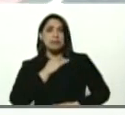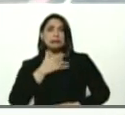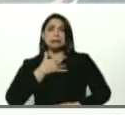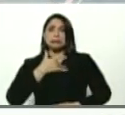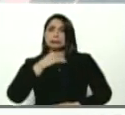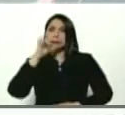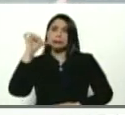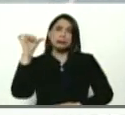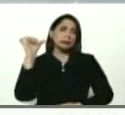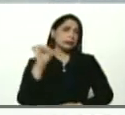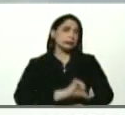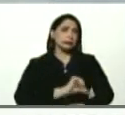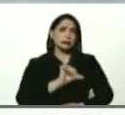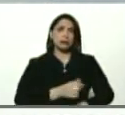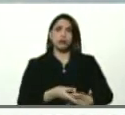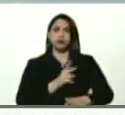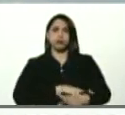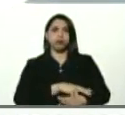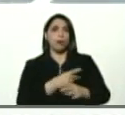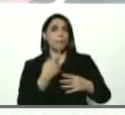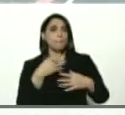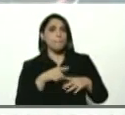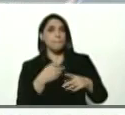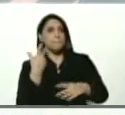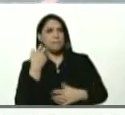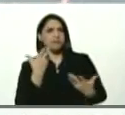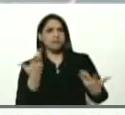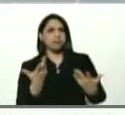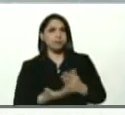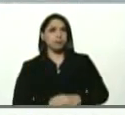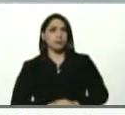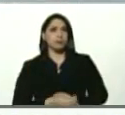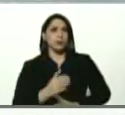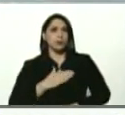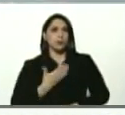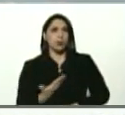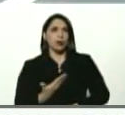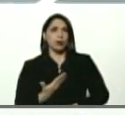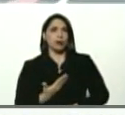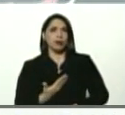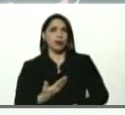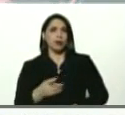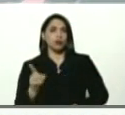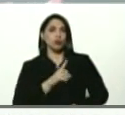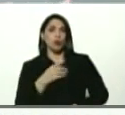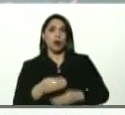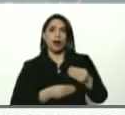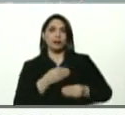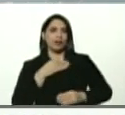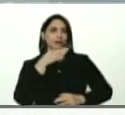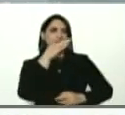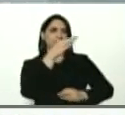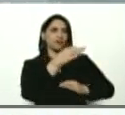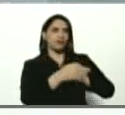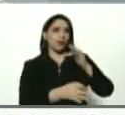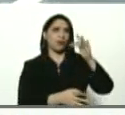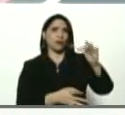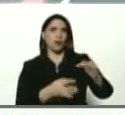asintomáticos, para que puedan no causar contagio a otra persona.